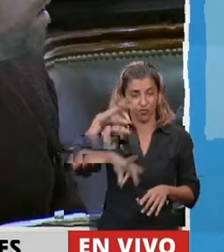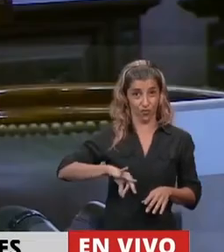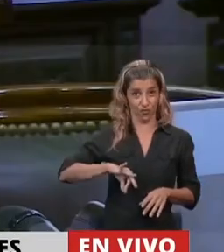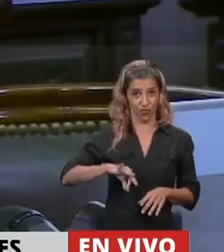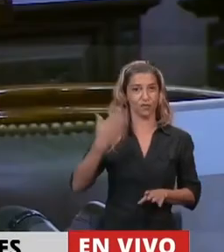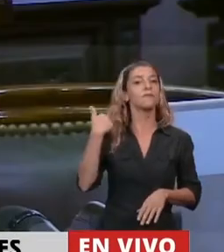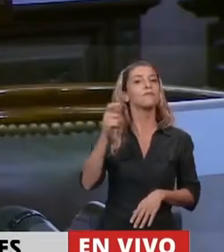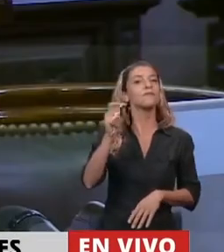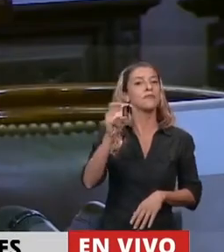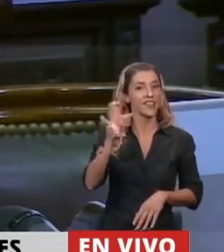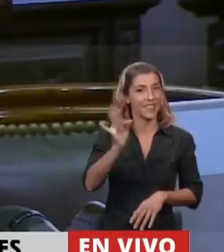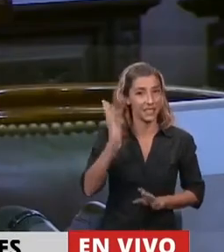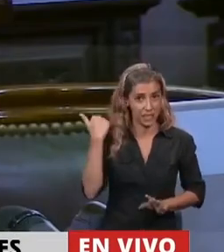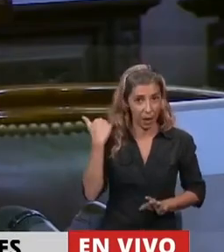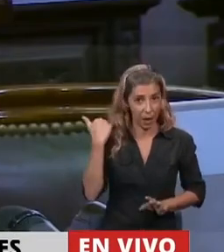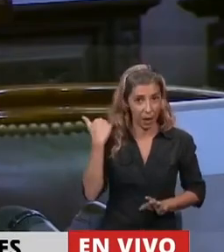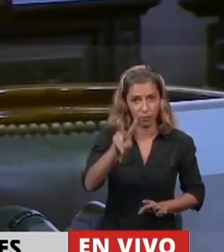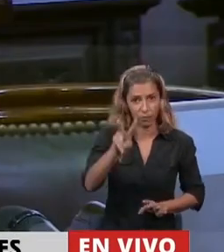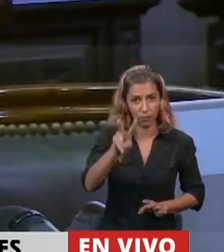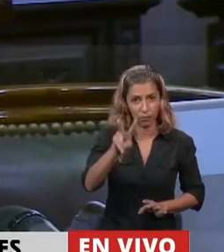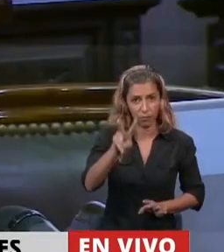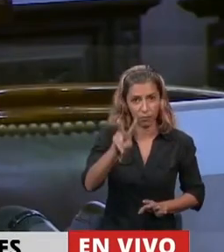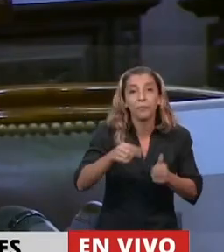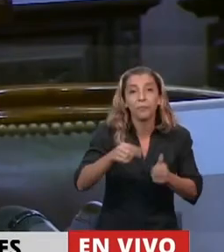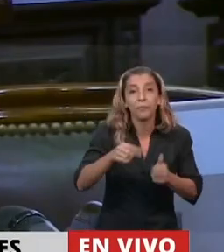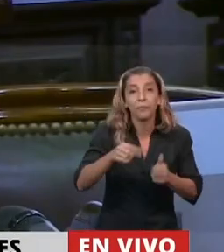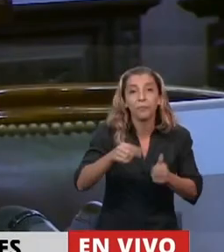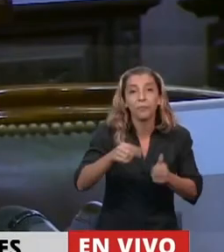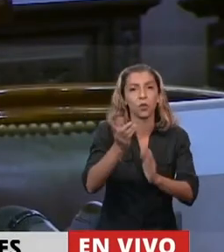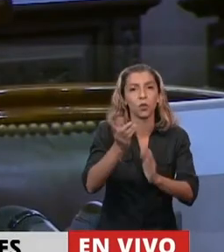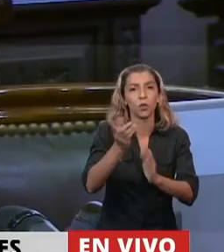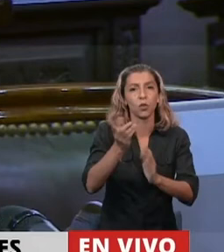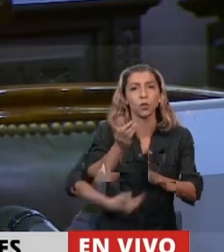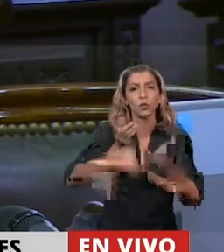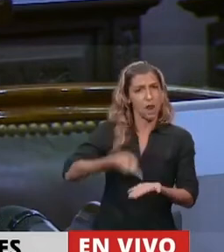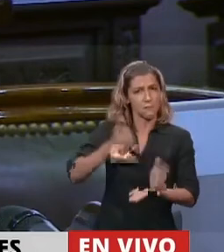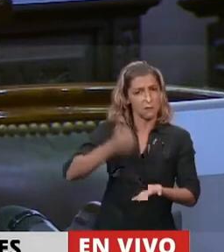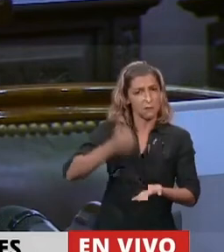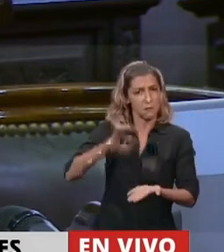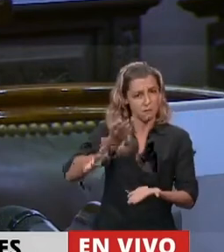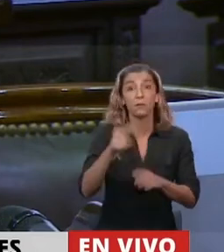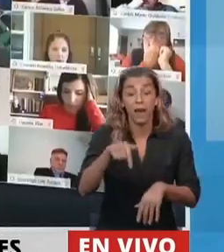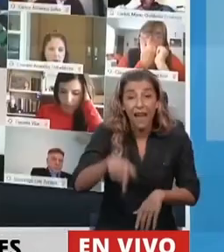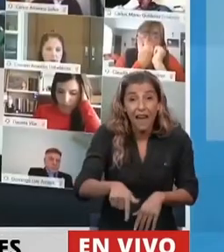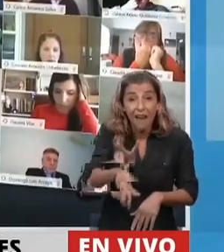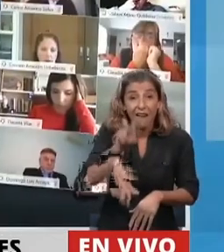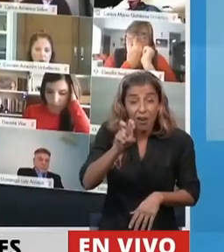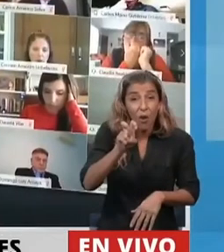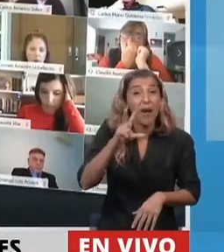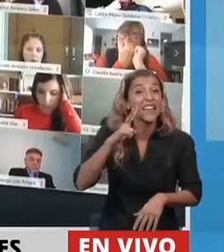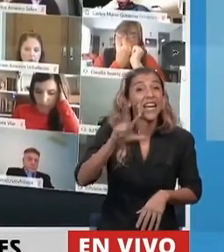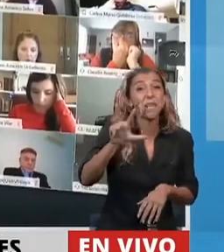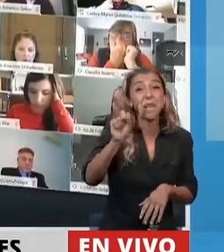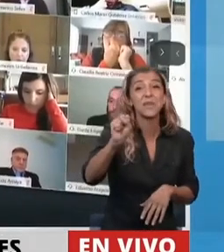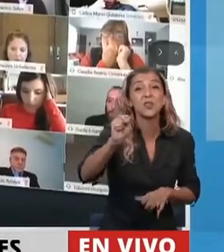con estos dos aumentos que ha hecho el Poder Ejecutivo van a cobrar 3 mil pesos menos por mes, por